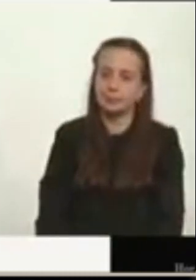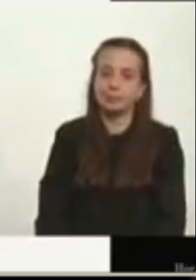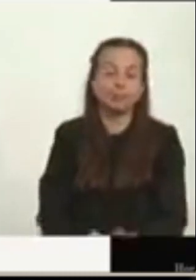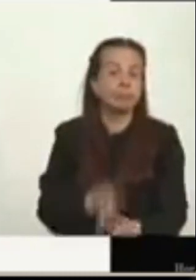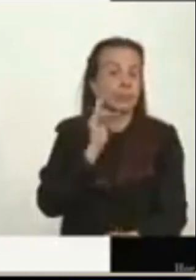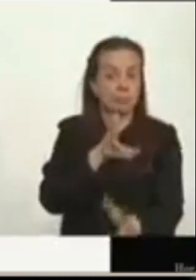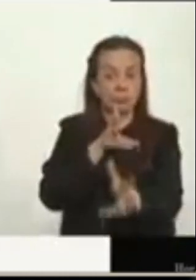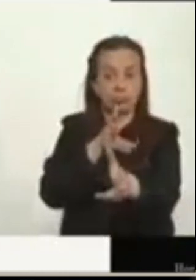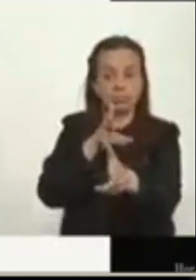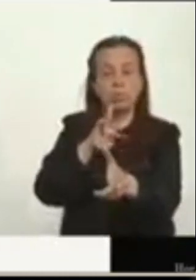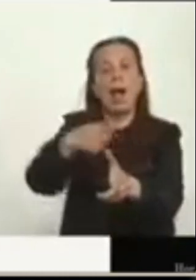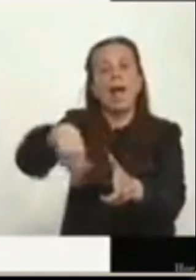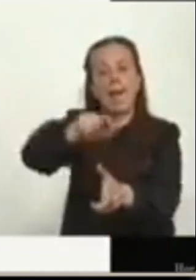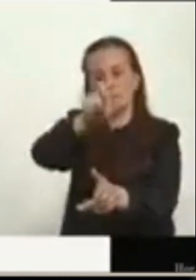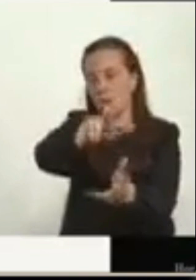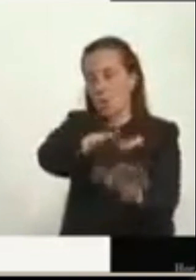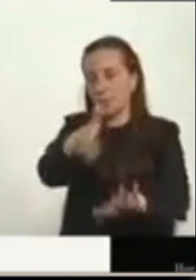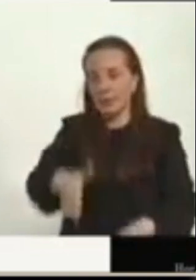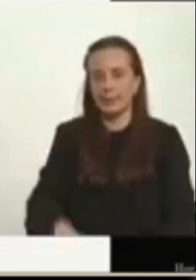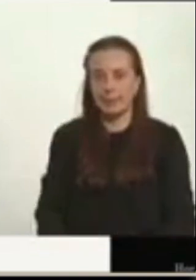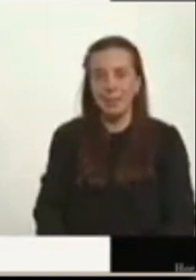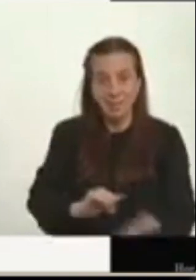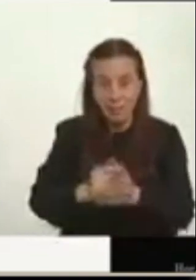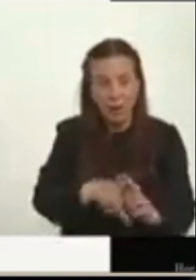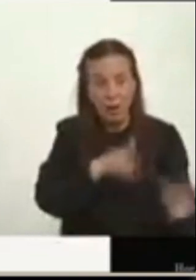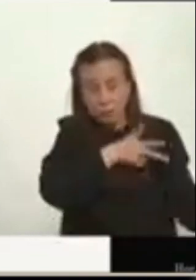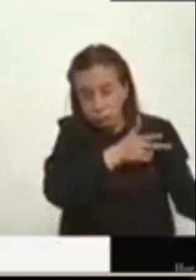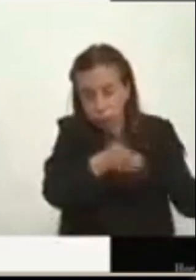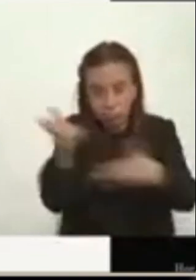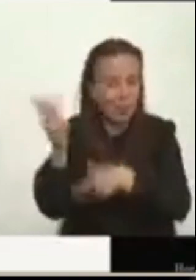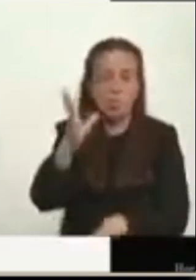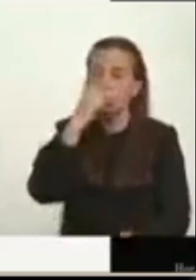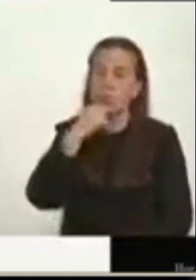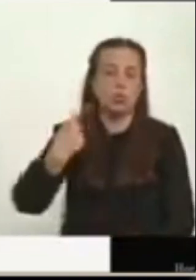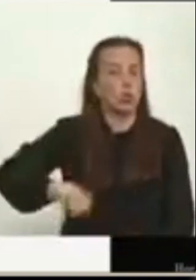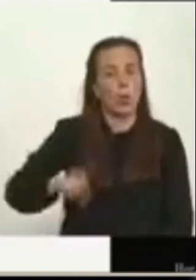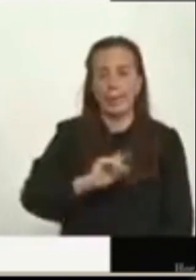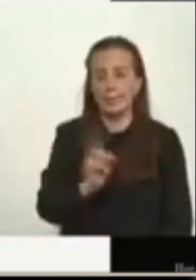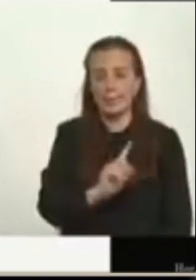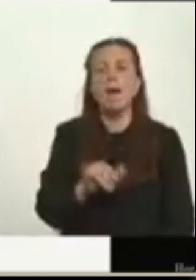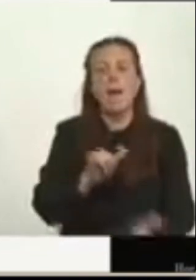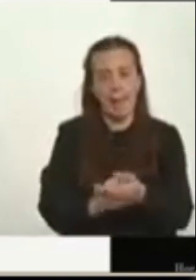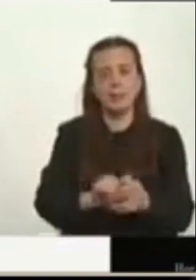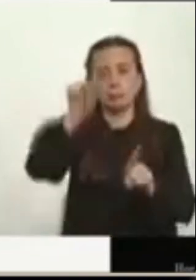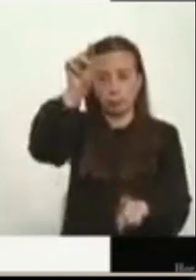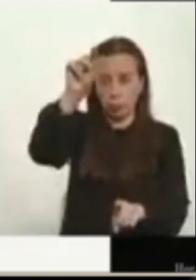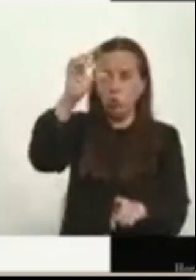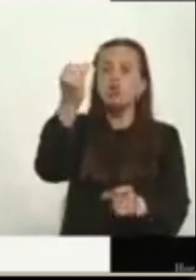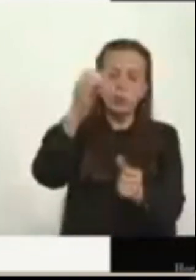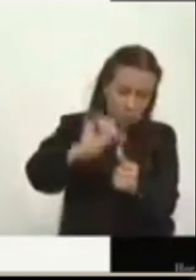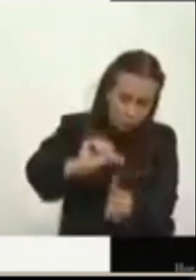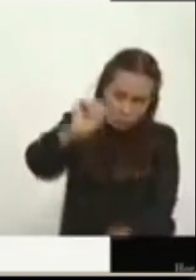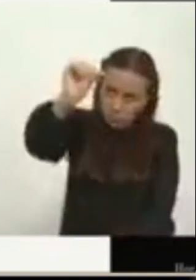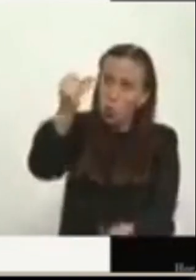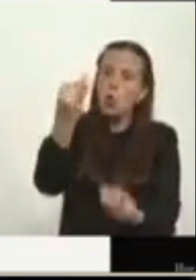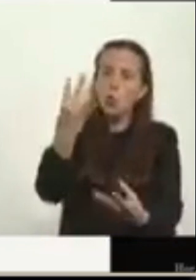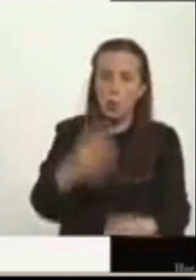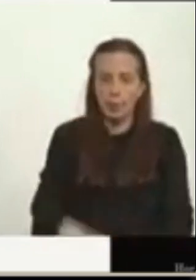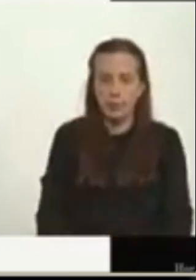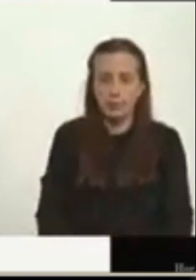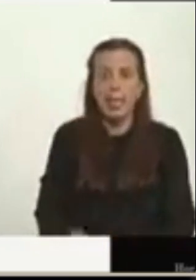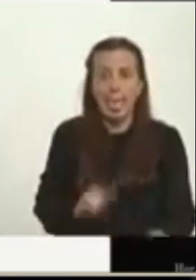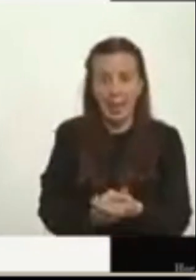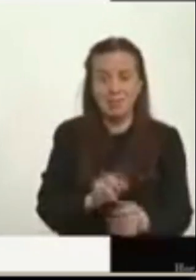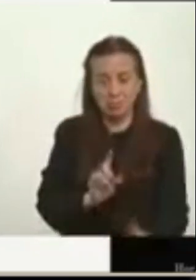fusilaron por la espalda. No son tiros de ráfaga. Y esa es la distancia entre los dos tiros. El combate es